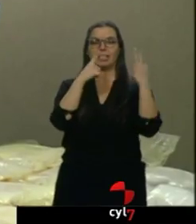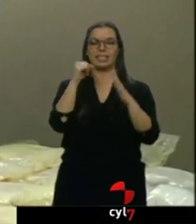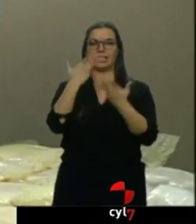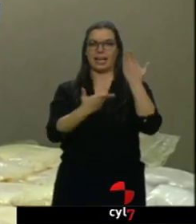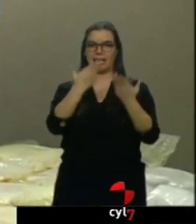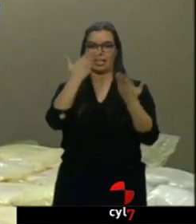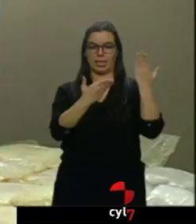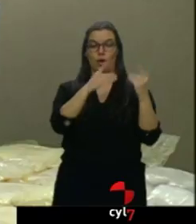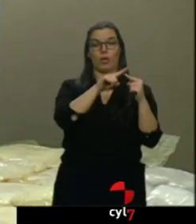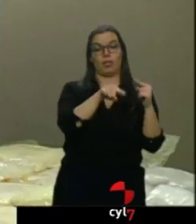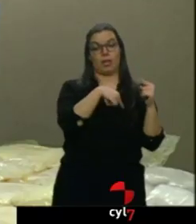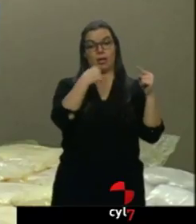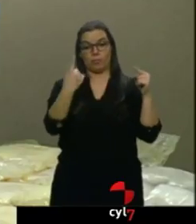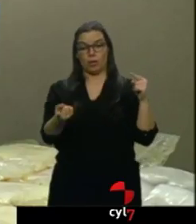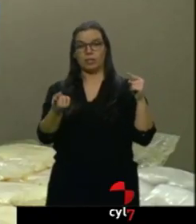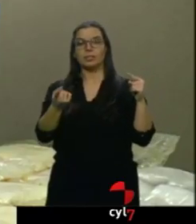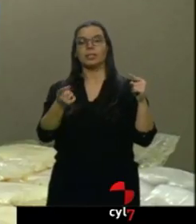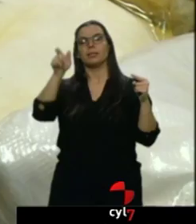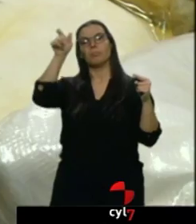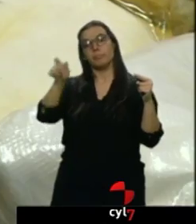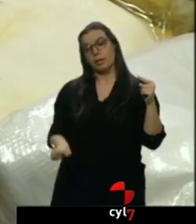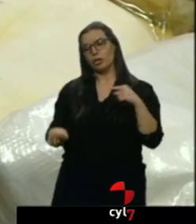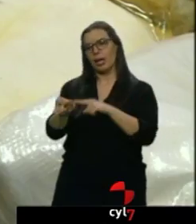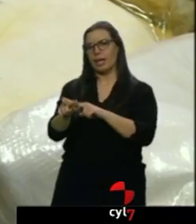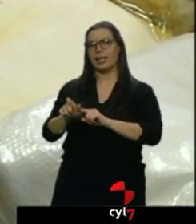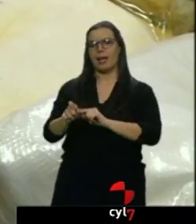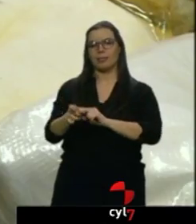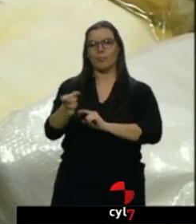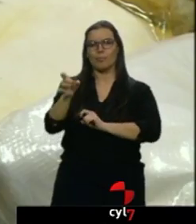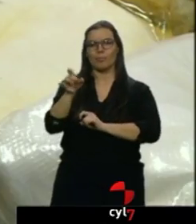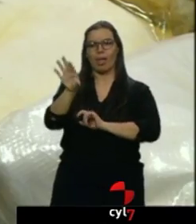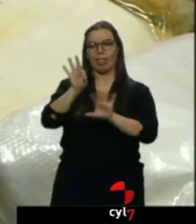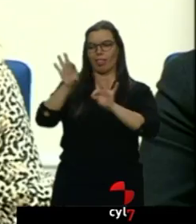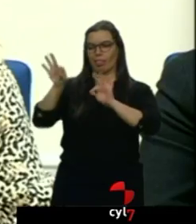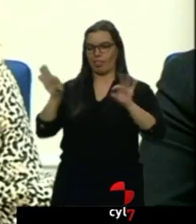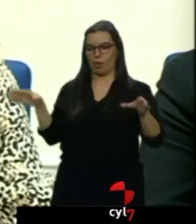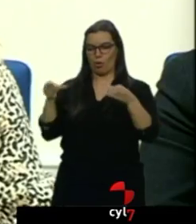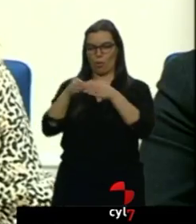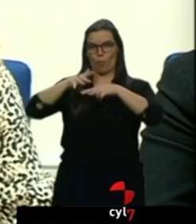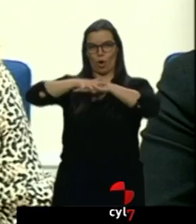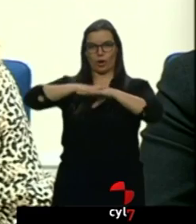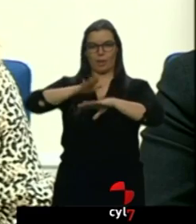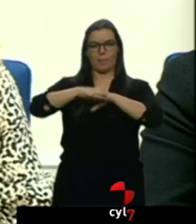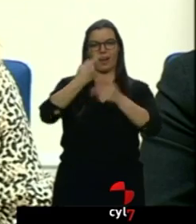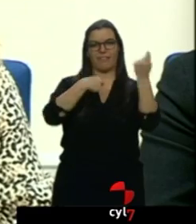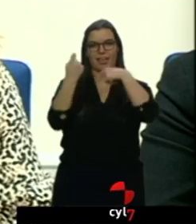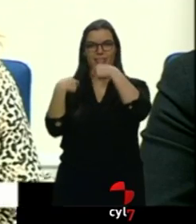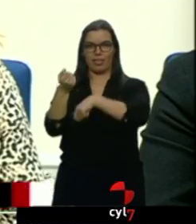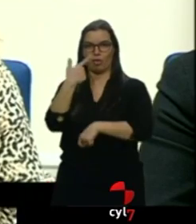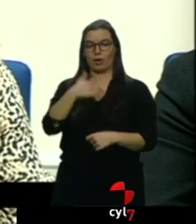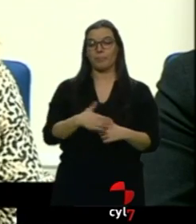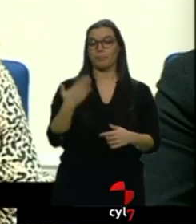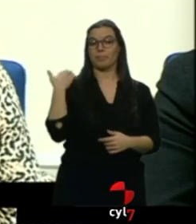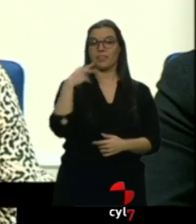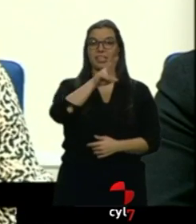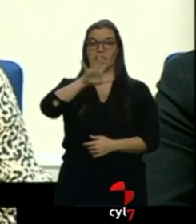su vigilancia hasta detener a la persona que estaba formando una red de distribución de esta droga. El pasado 25 de octubre, en plena